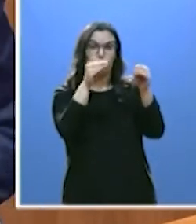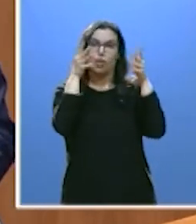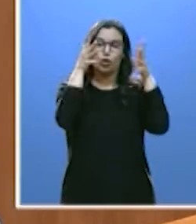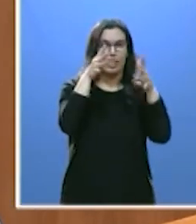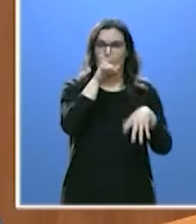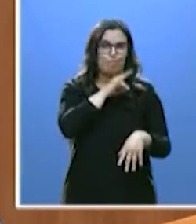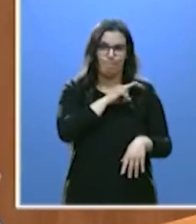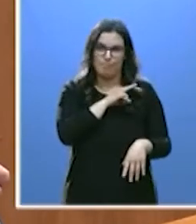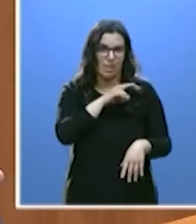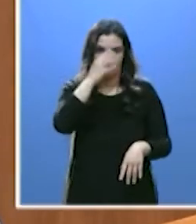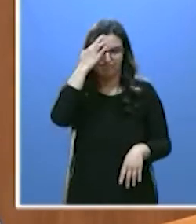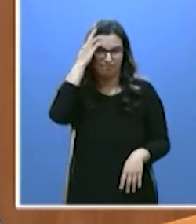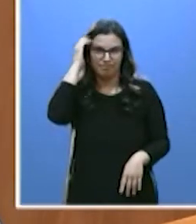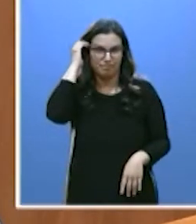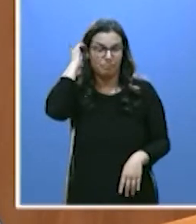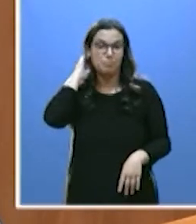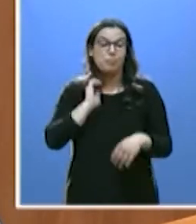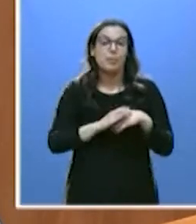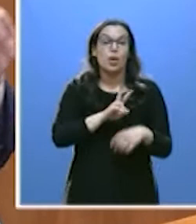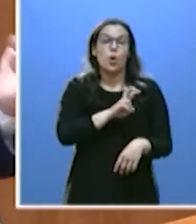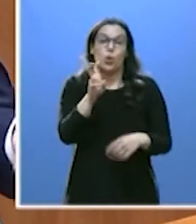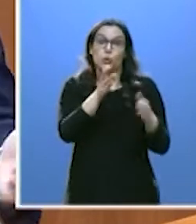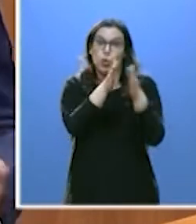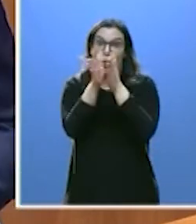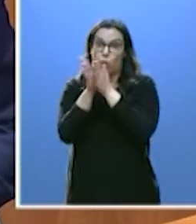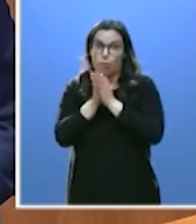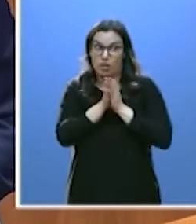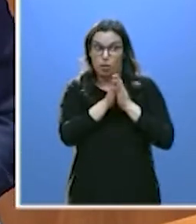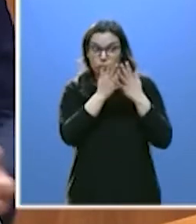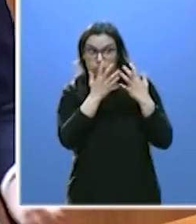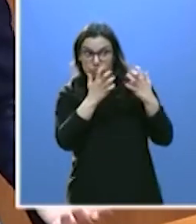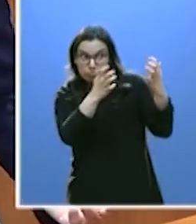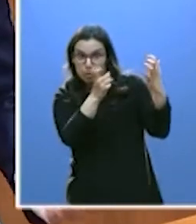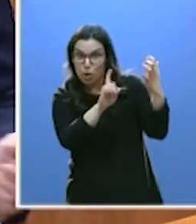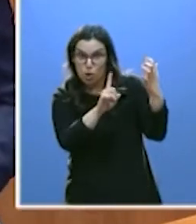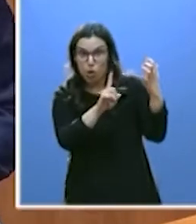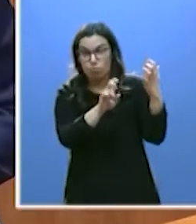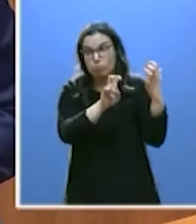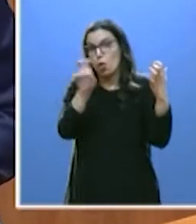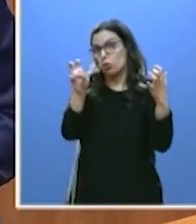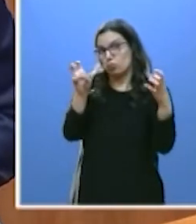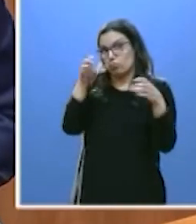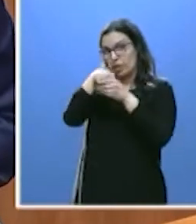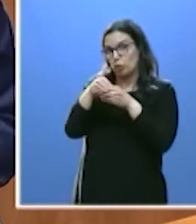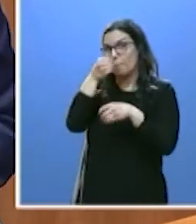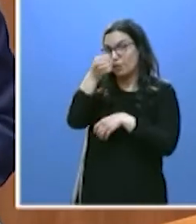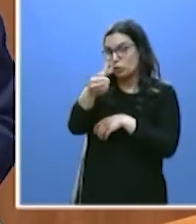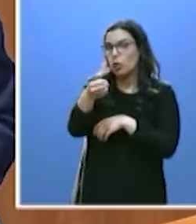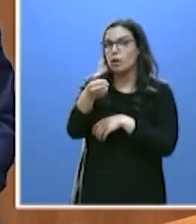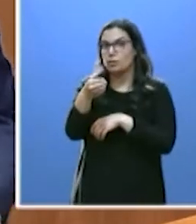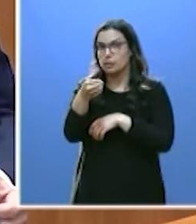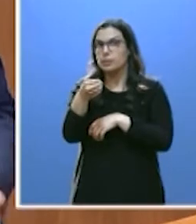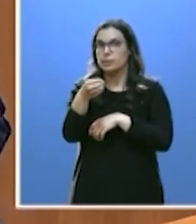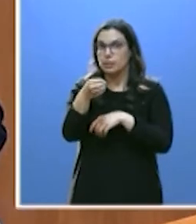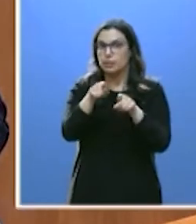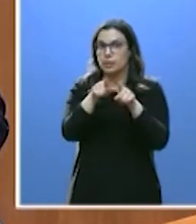mal. Otros compañeros, no solo los que se sientan a su lado, sino compañeros de partido, le han metido el dedo